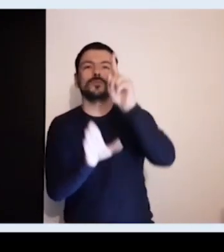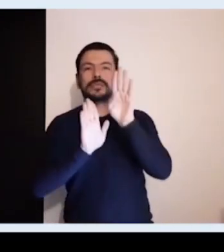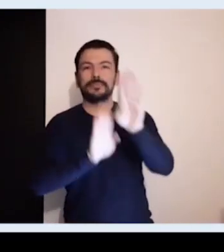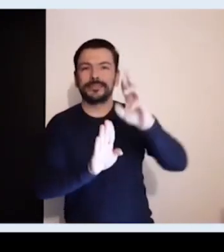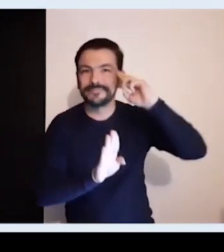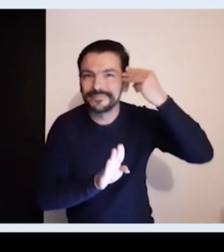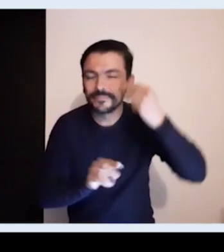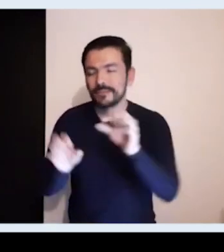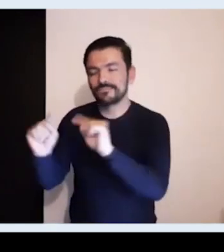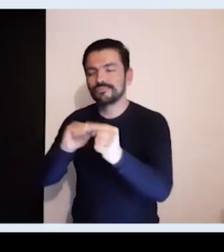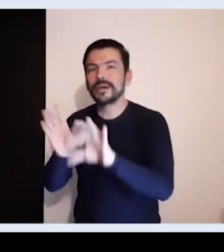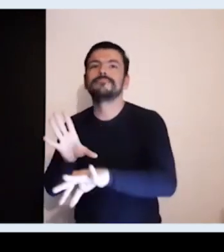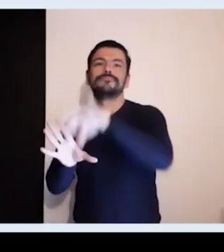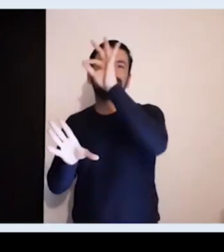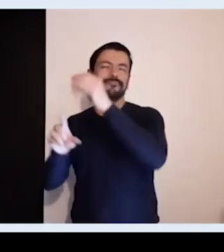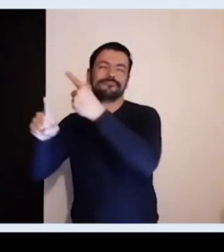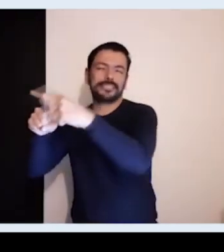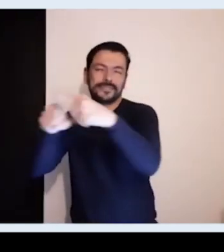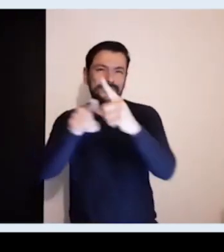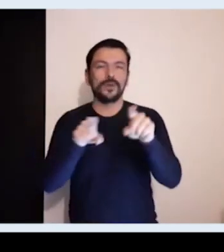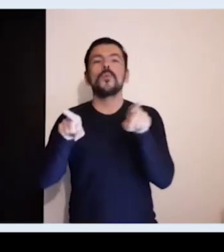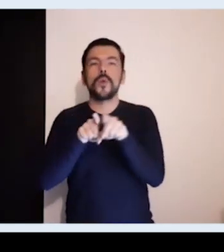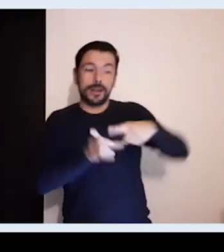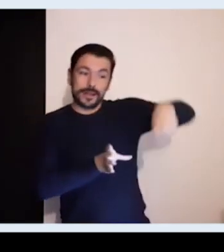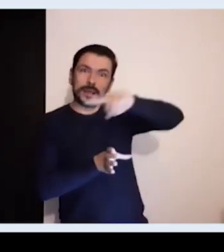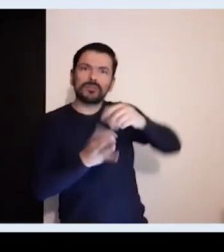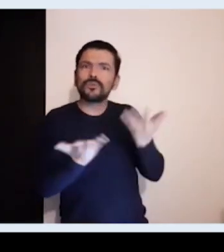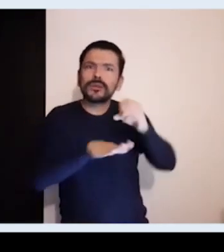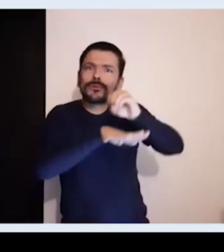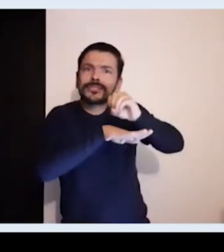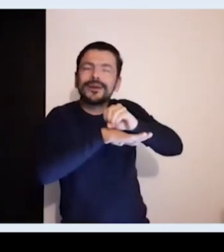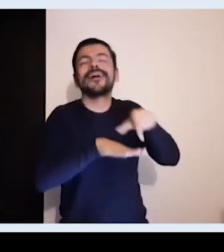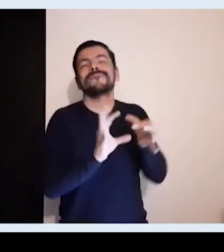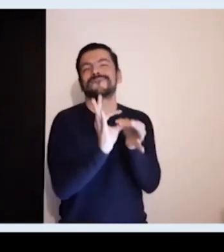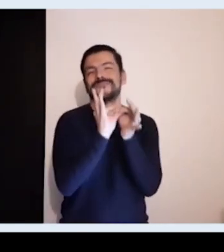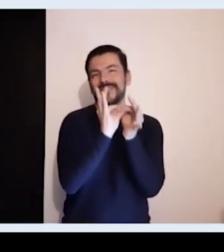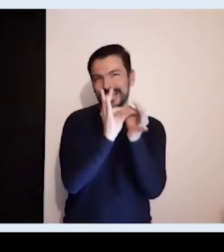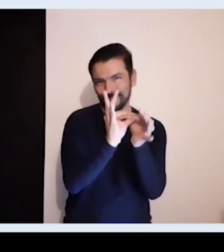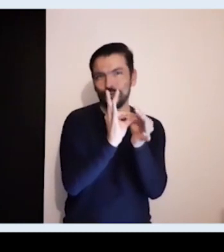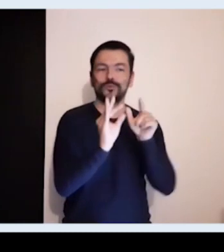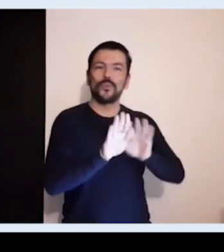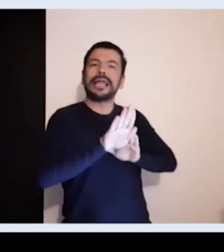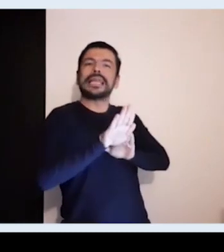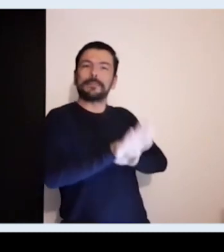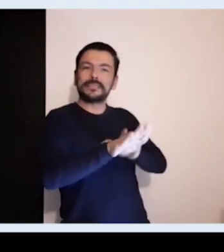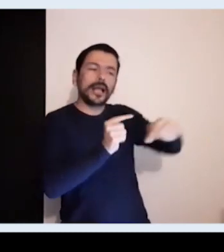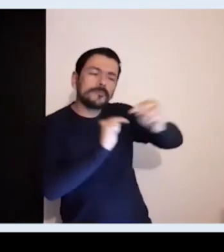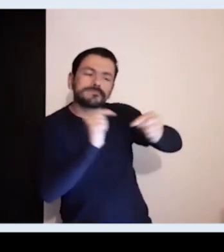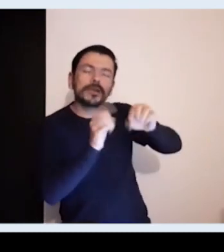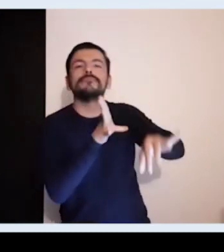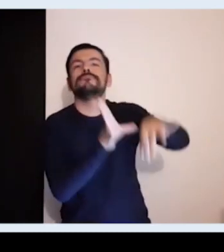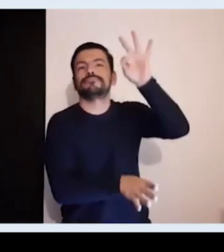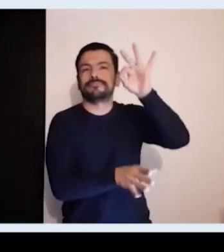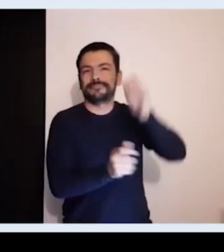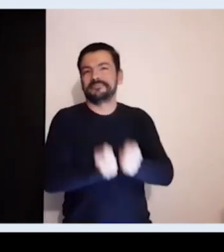la representación de la población sorda está a cargo de FENASCOL y en un proceso de elección fui designado como representante